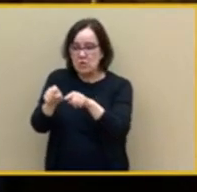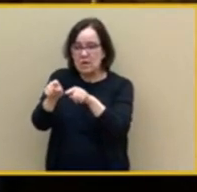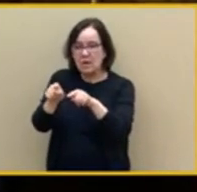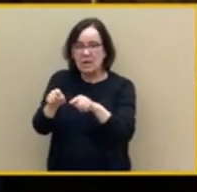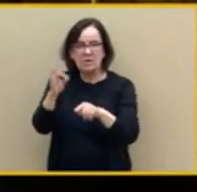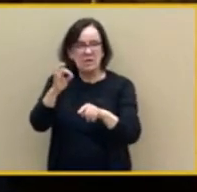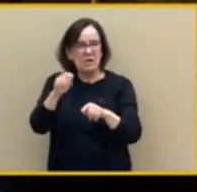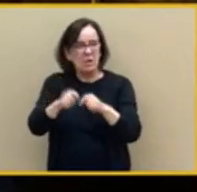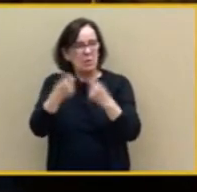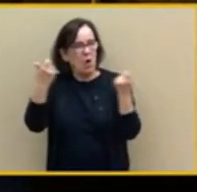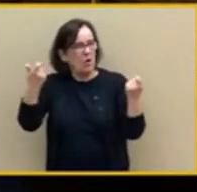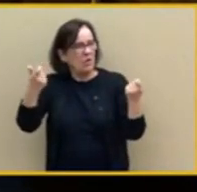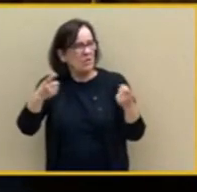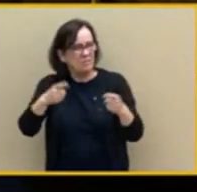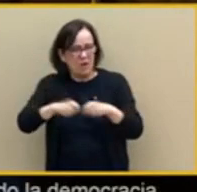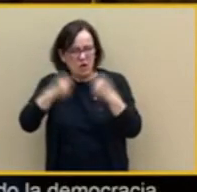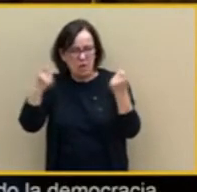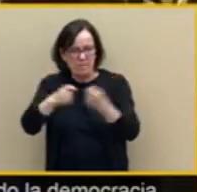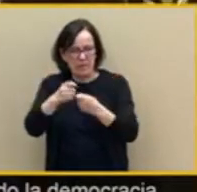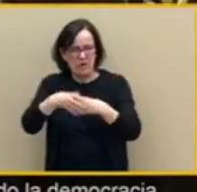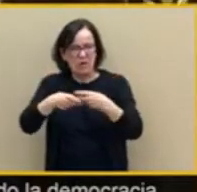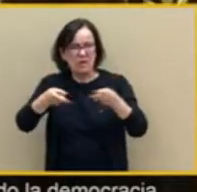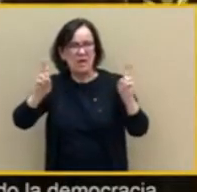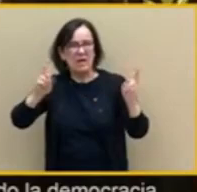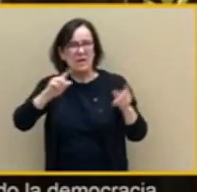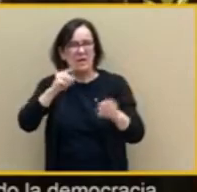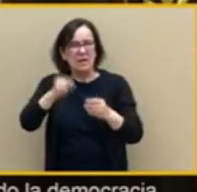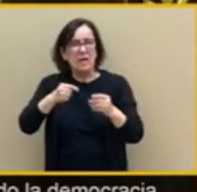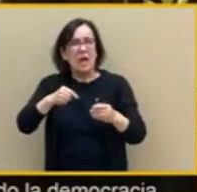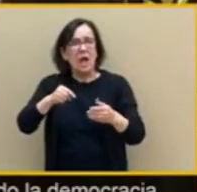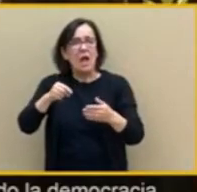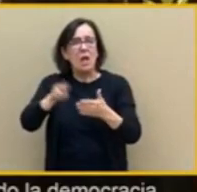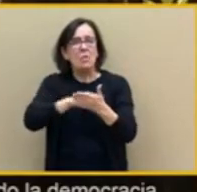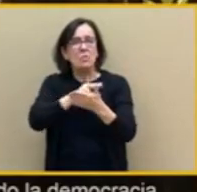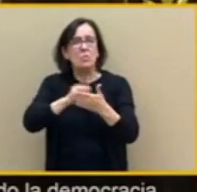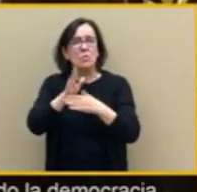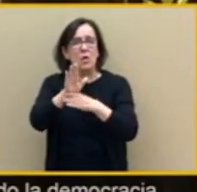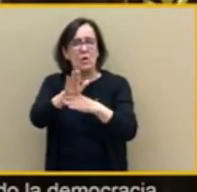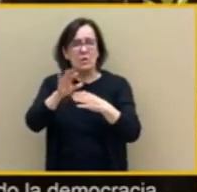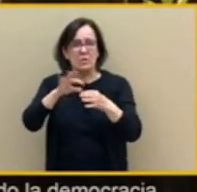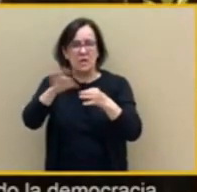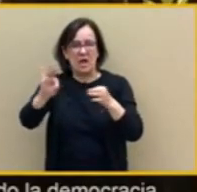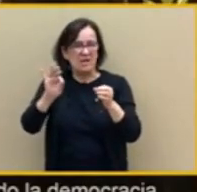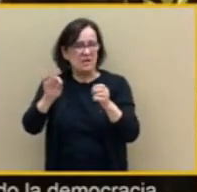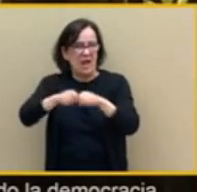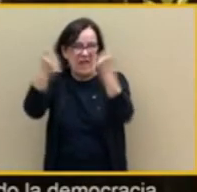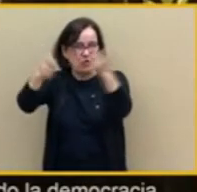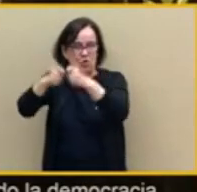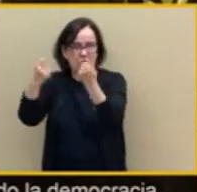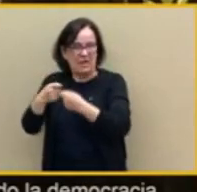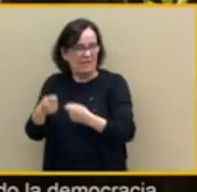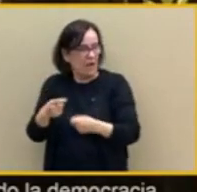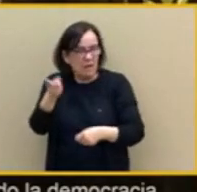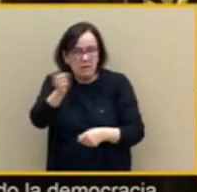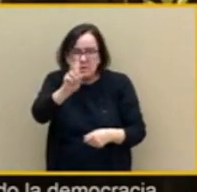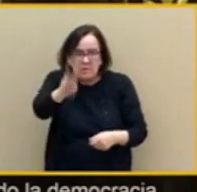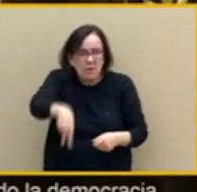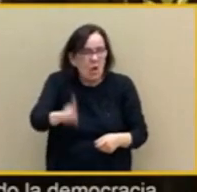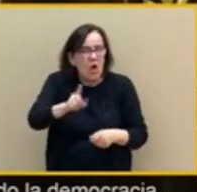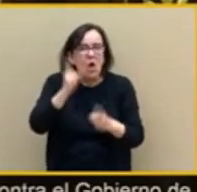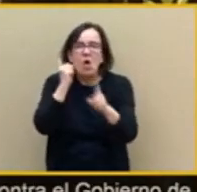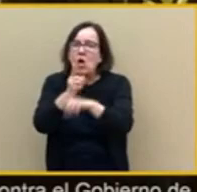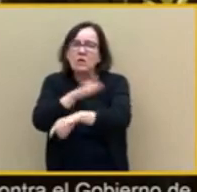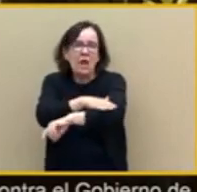moción en una moción destructiva, que no lo es contra el Gobierno de España. Esta moción es destructiva